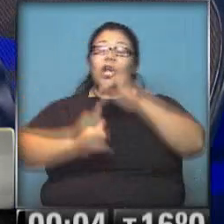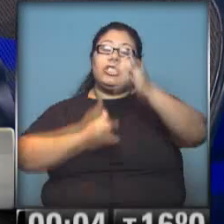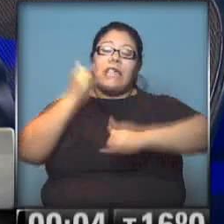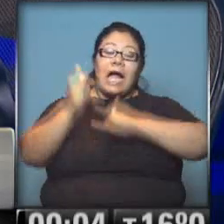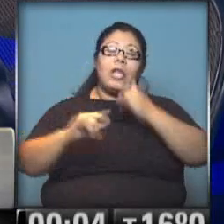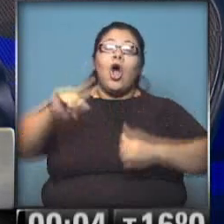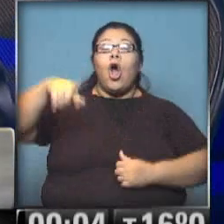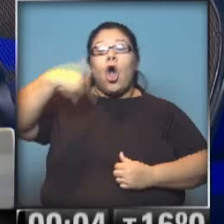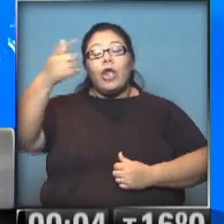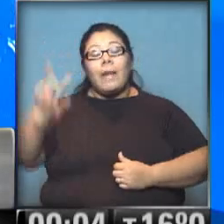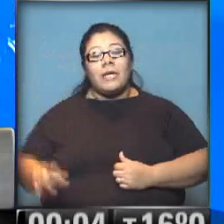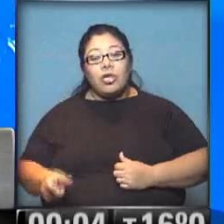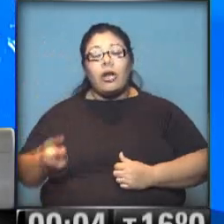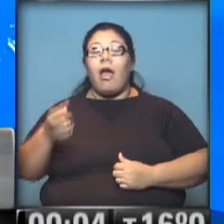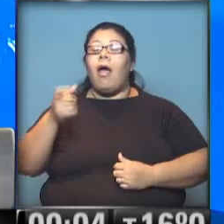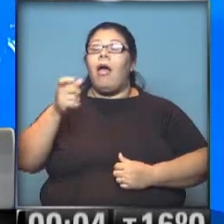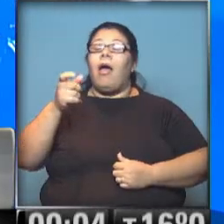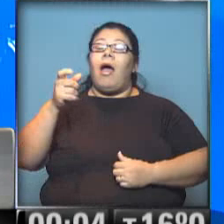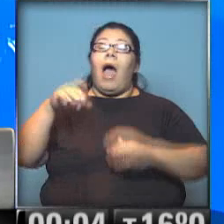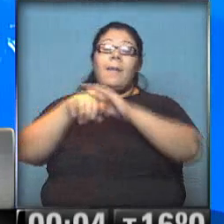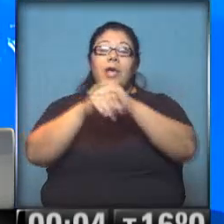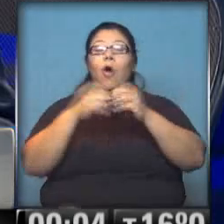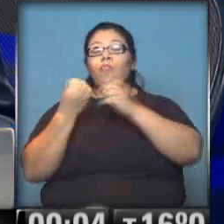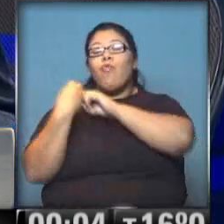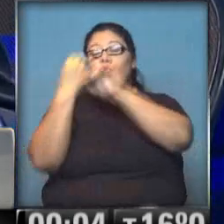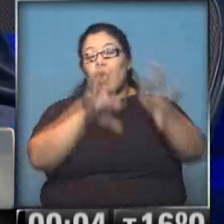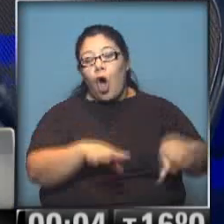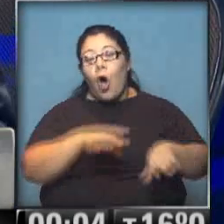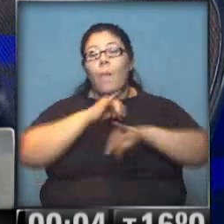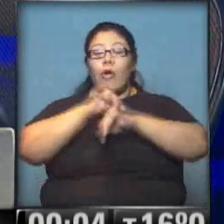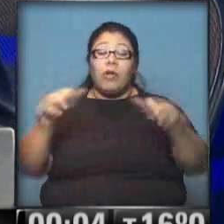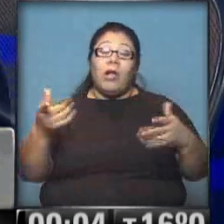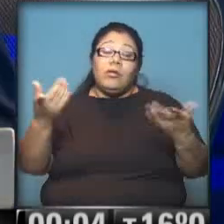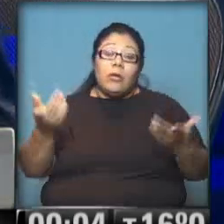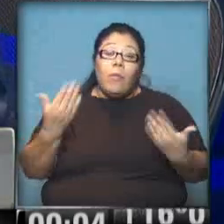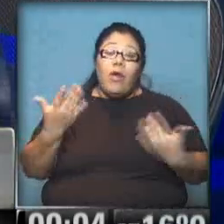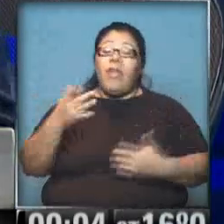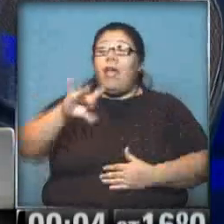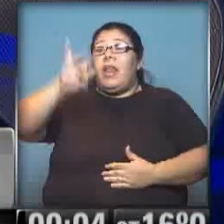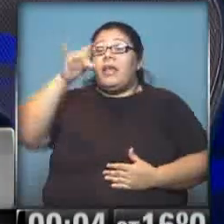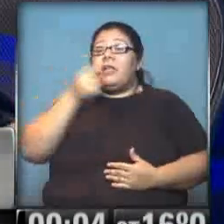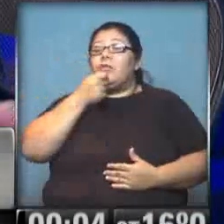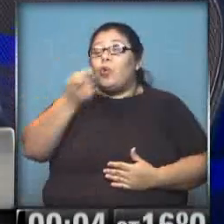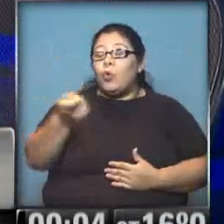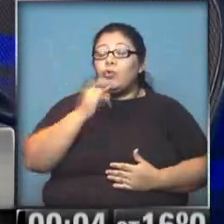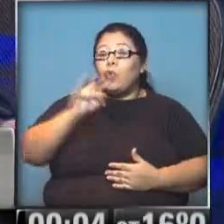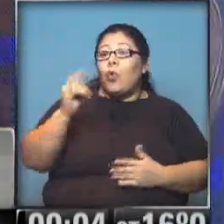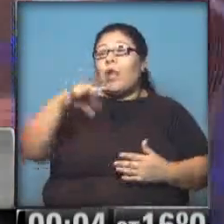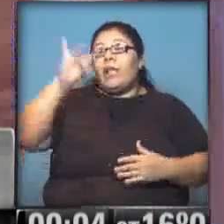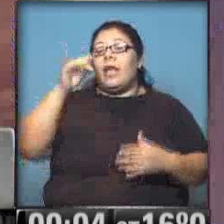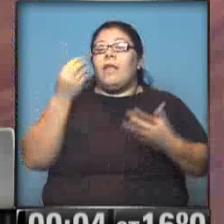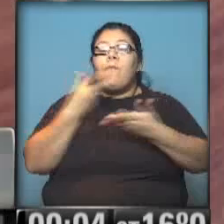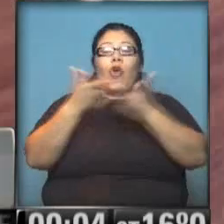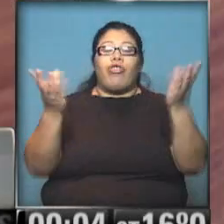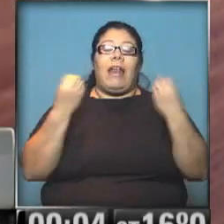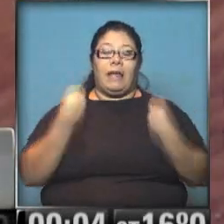casa. Supongo que se habrá mudado a sus amigos en Australia. Sí, puede tener la utilidad que puede tener una red social, que es una cuestión superficial, a ratos, pero